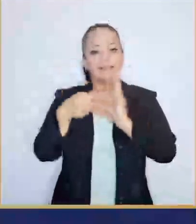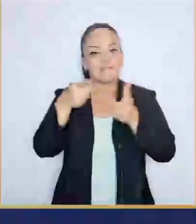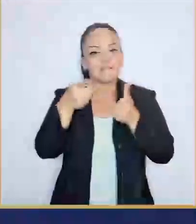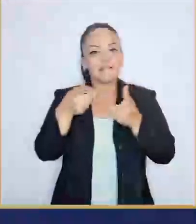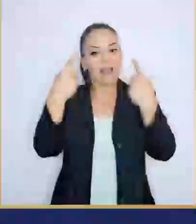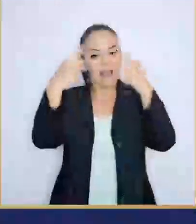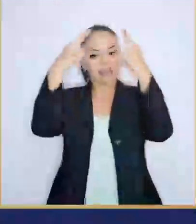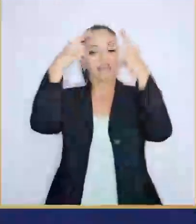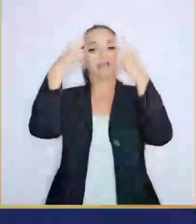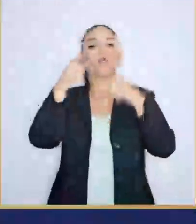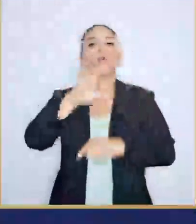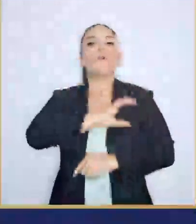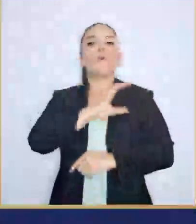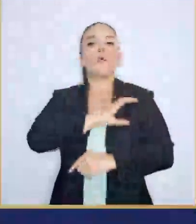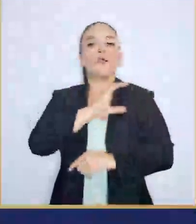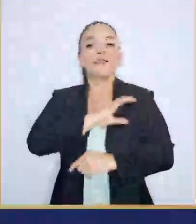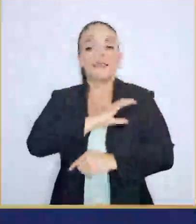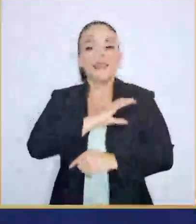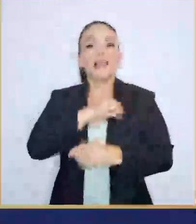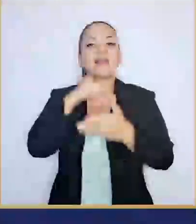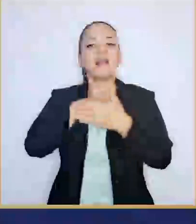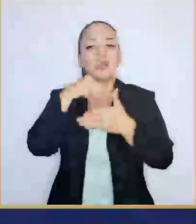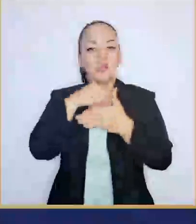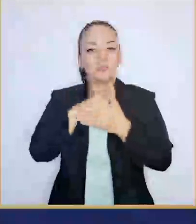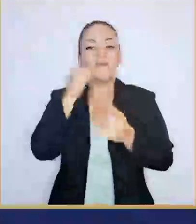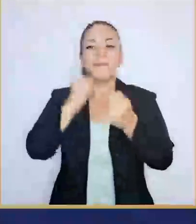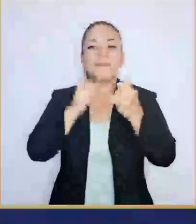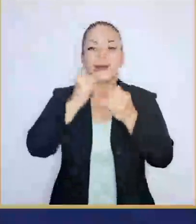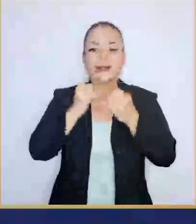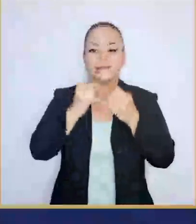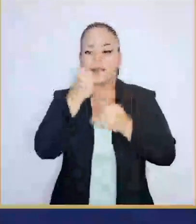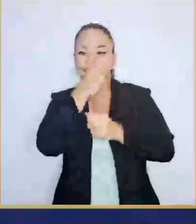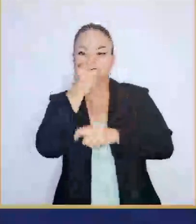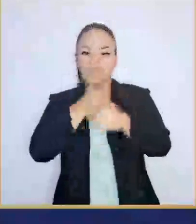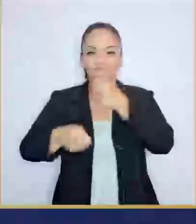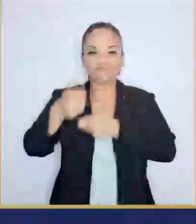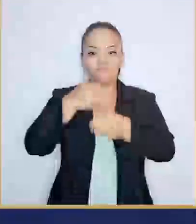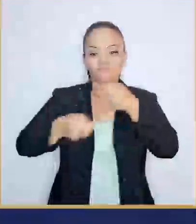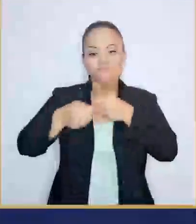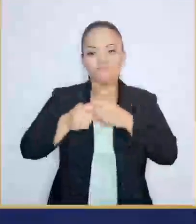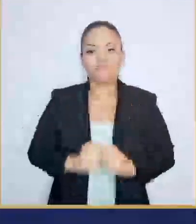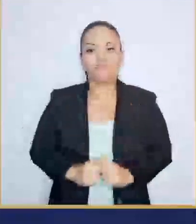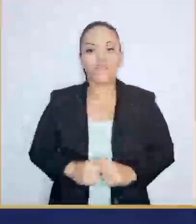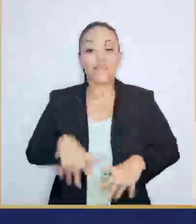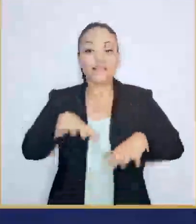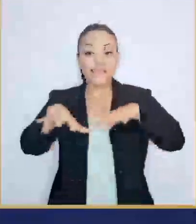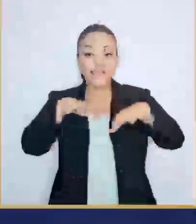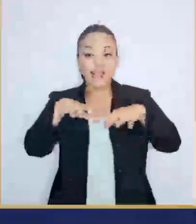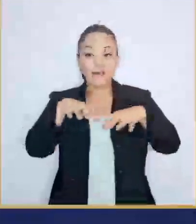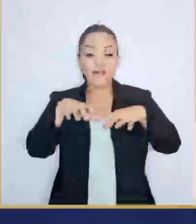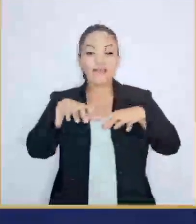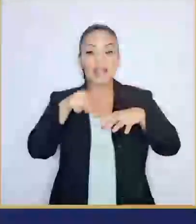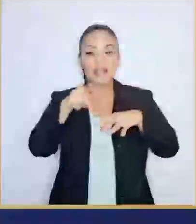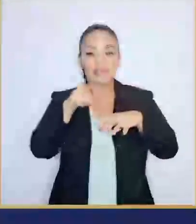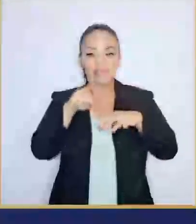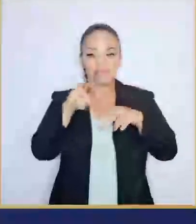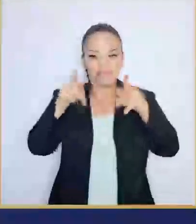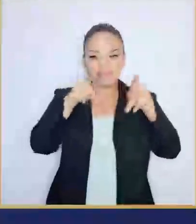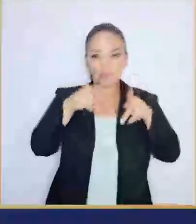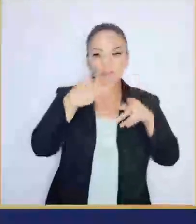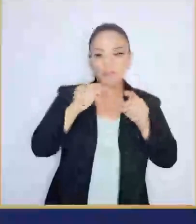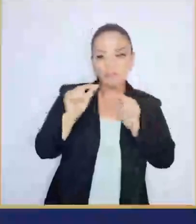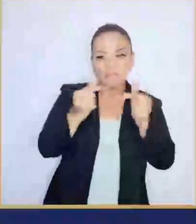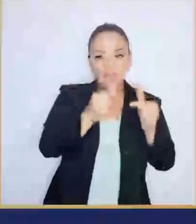policial de contención y lucha contra la narcoactividad La dinámica criminal asentada en el